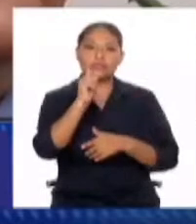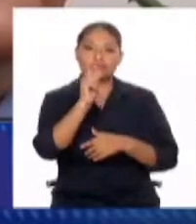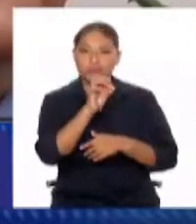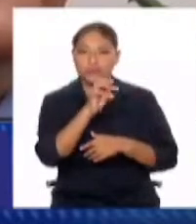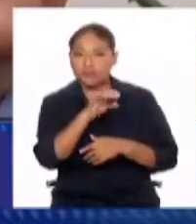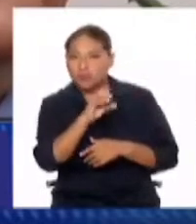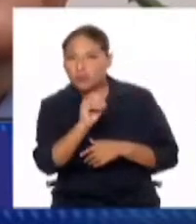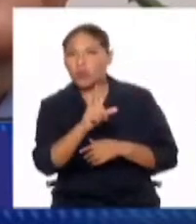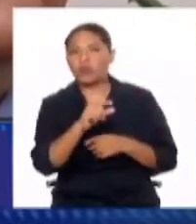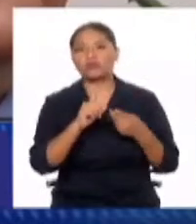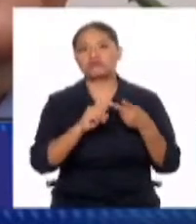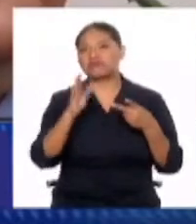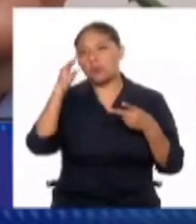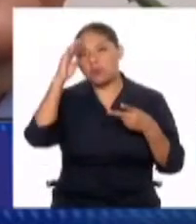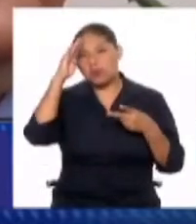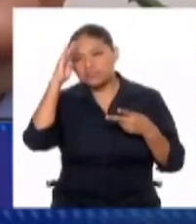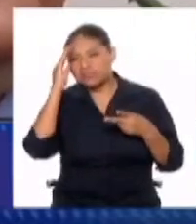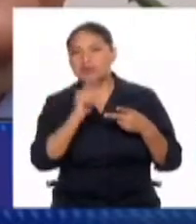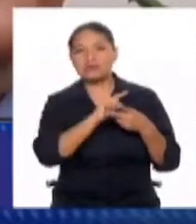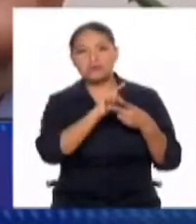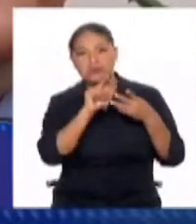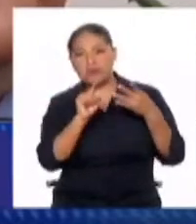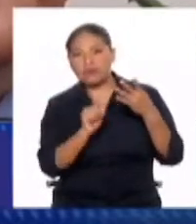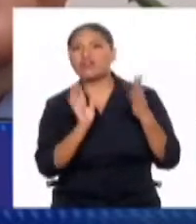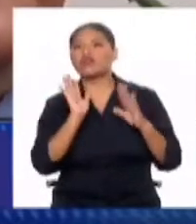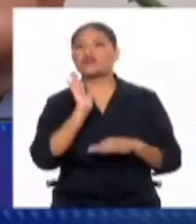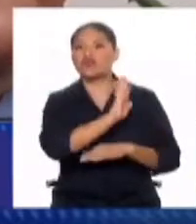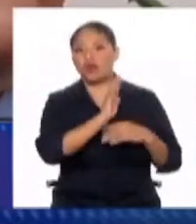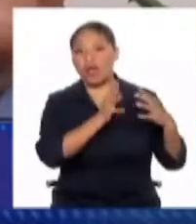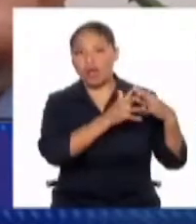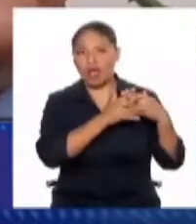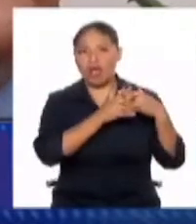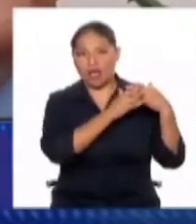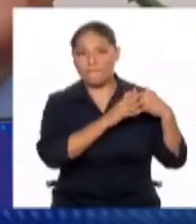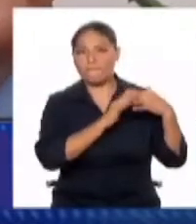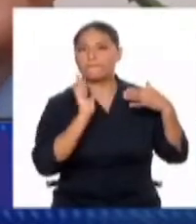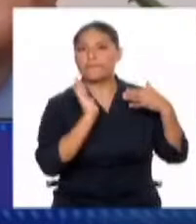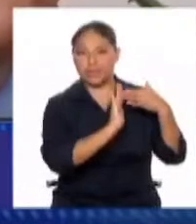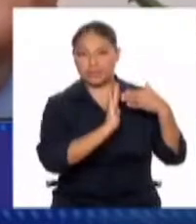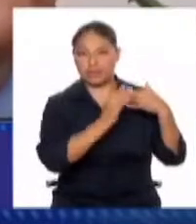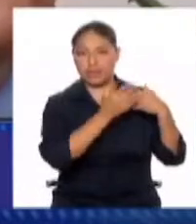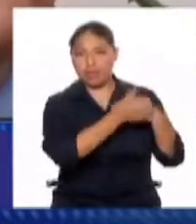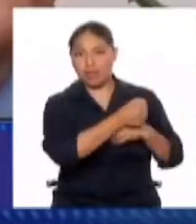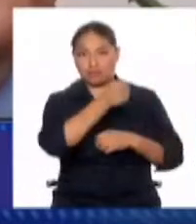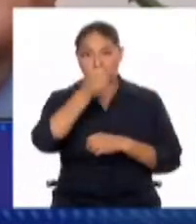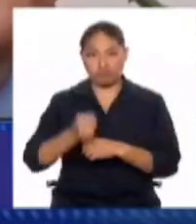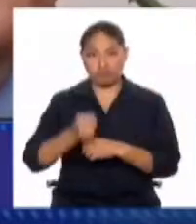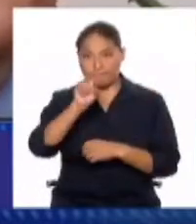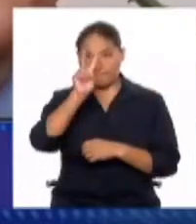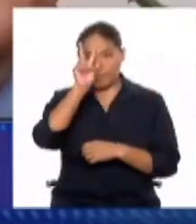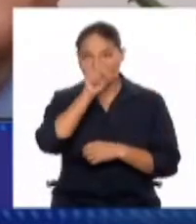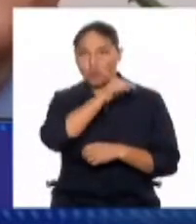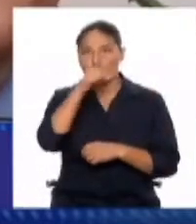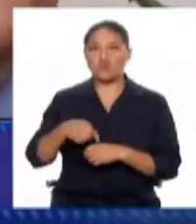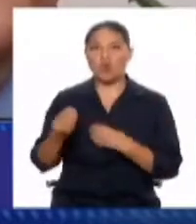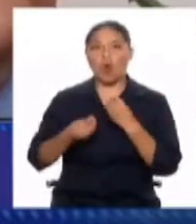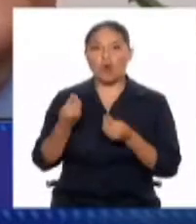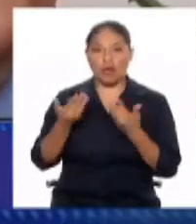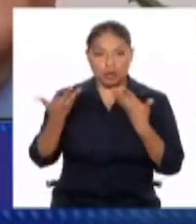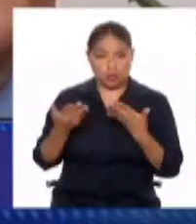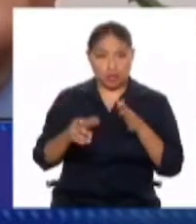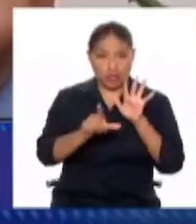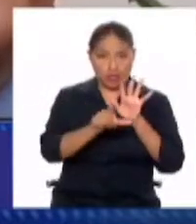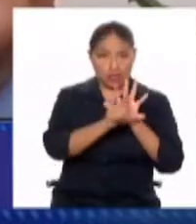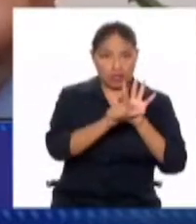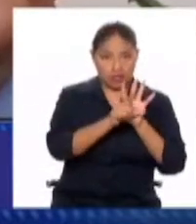la propia policía americana, ¿no?, para traer al expresidente. ¿La situación legal del expresidente con los Estados